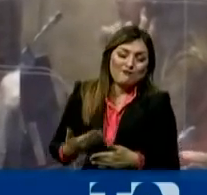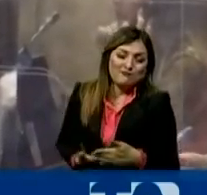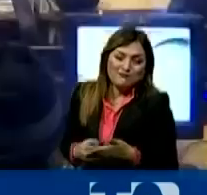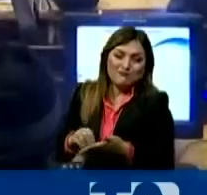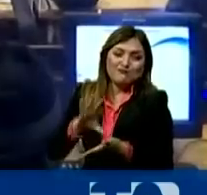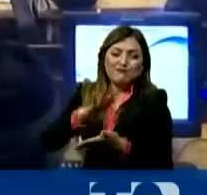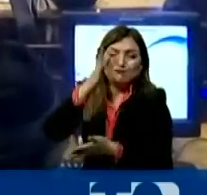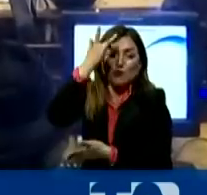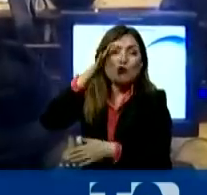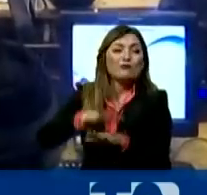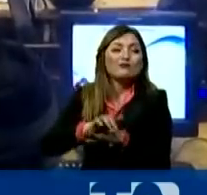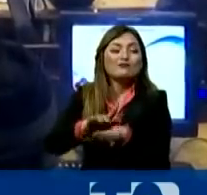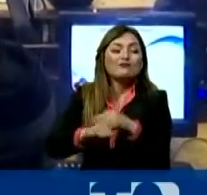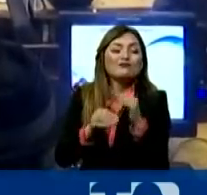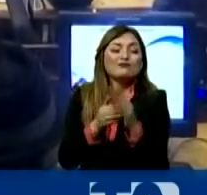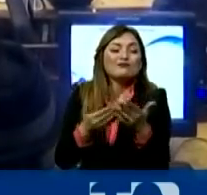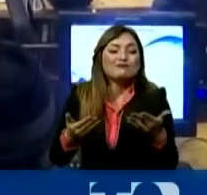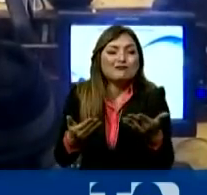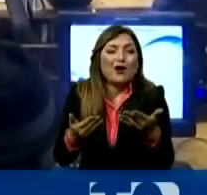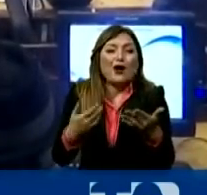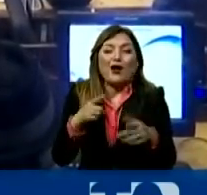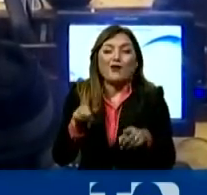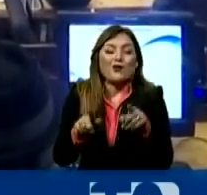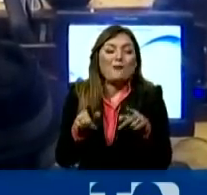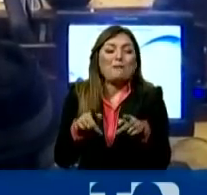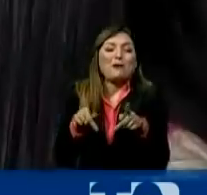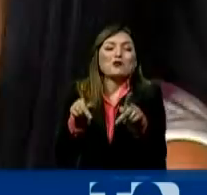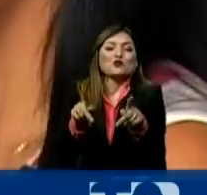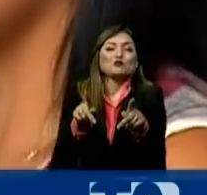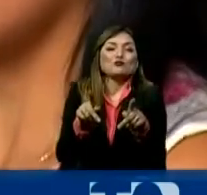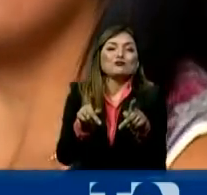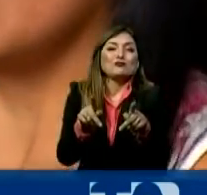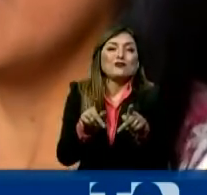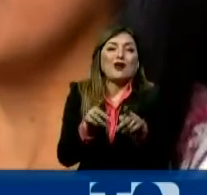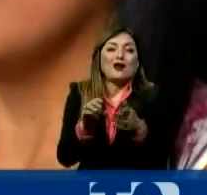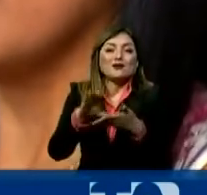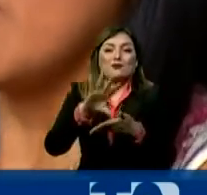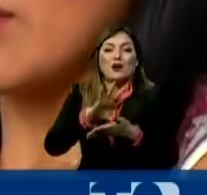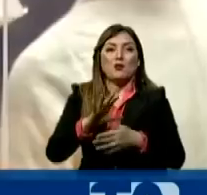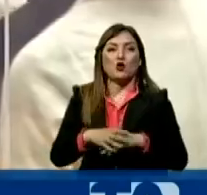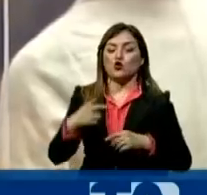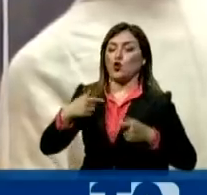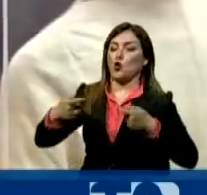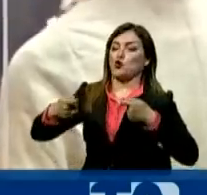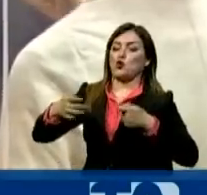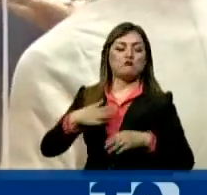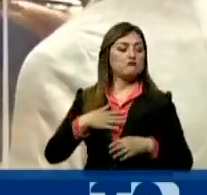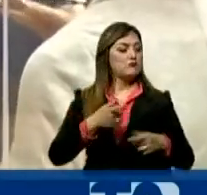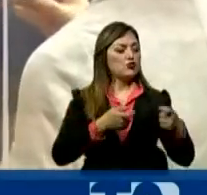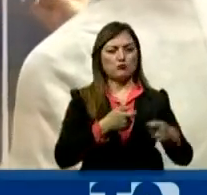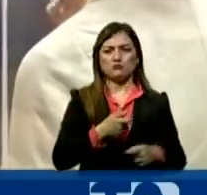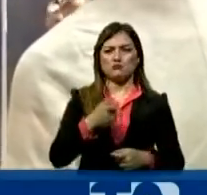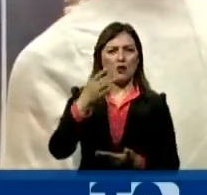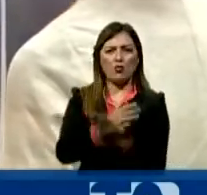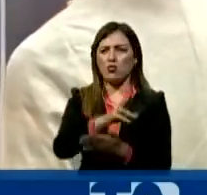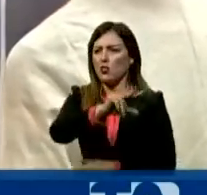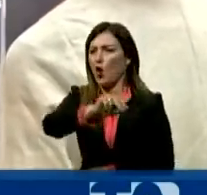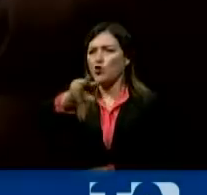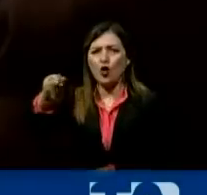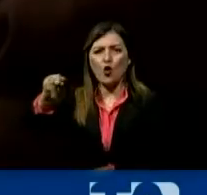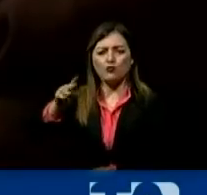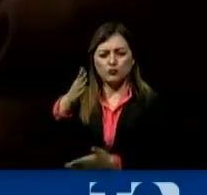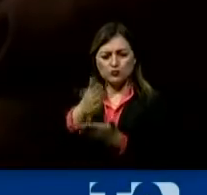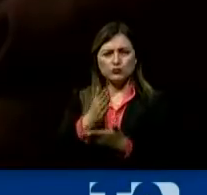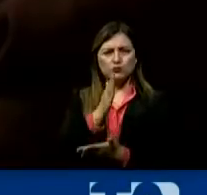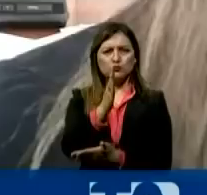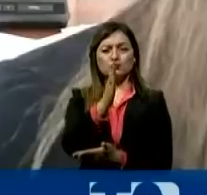¿Pero por qué me acosan? Porque no les permito el reparto de la Asamblea, no les permito igualmente